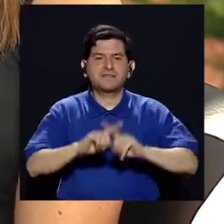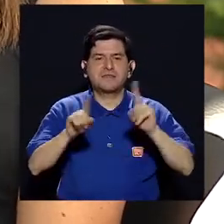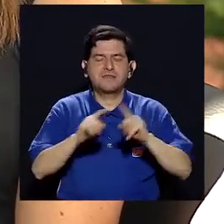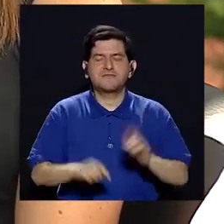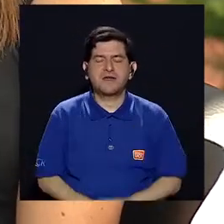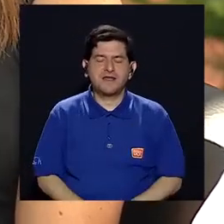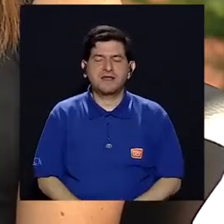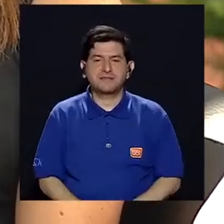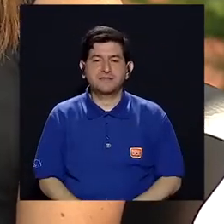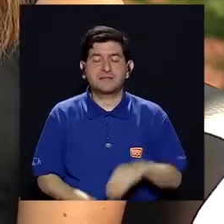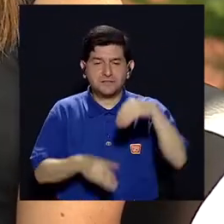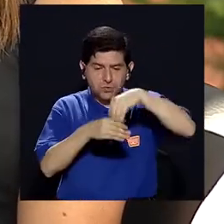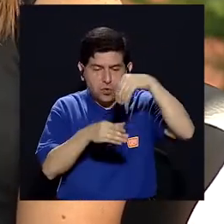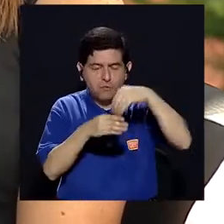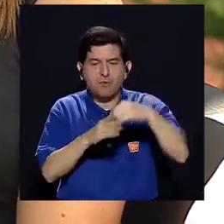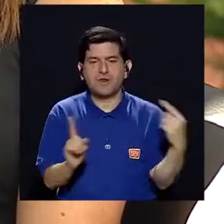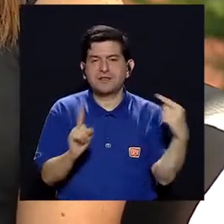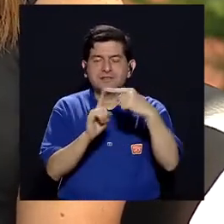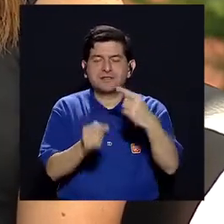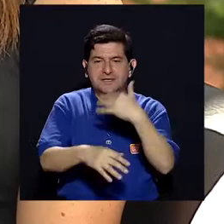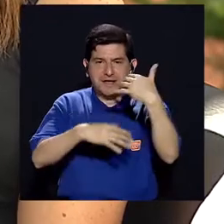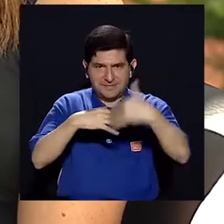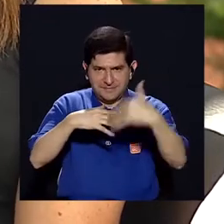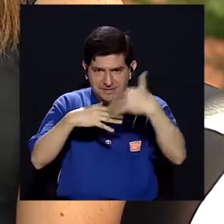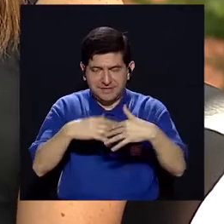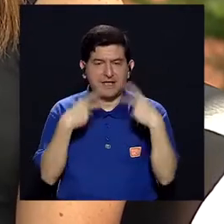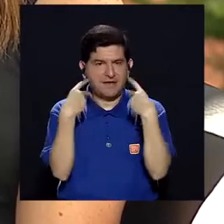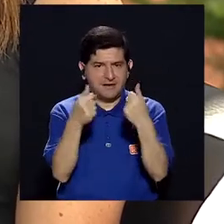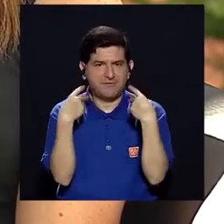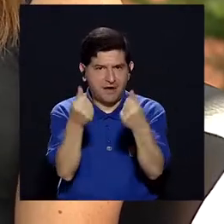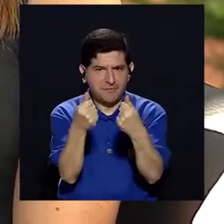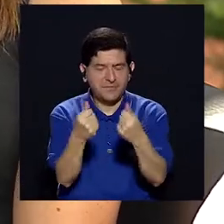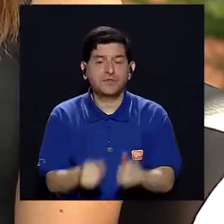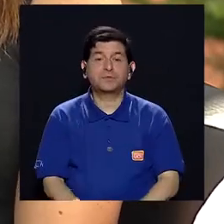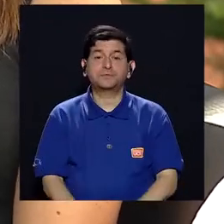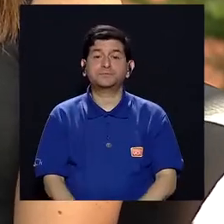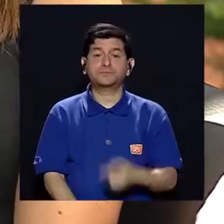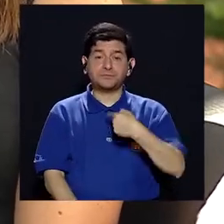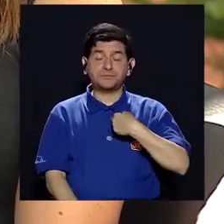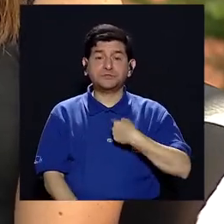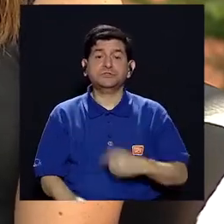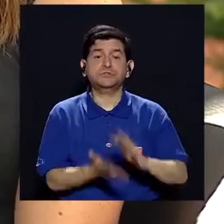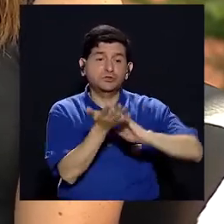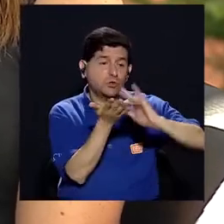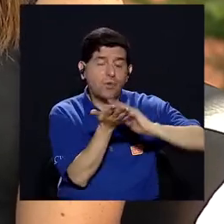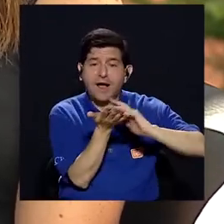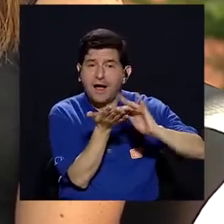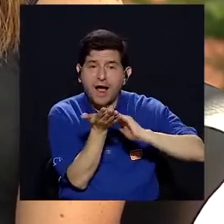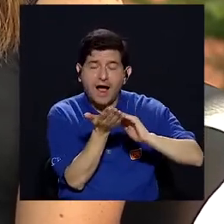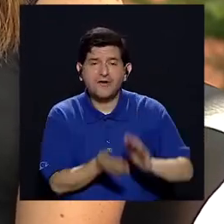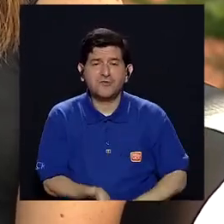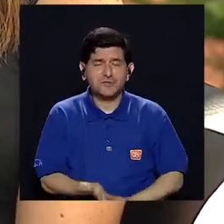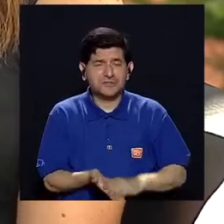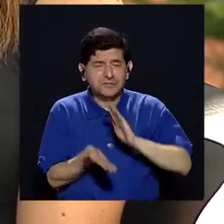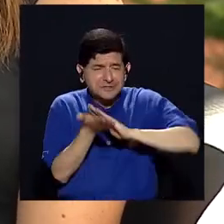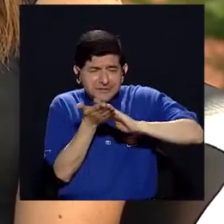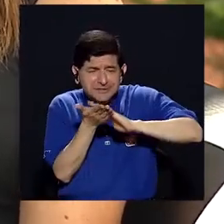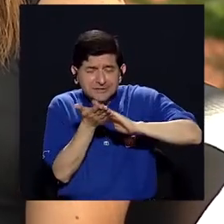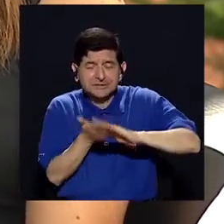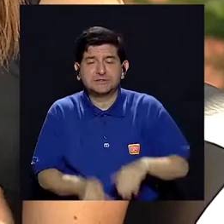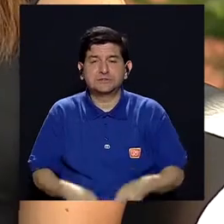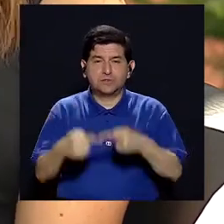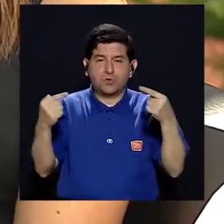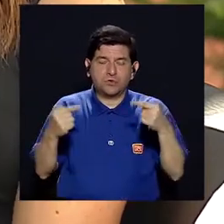glucosa, carbohidratos que lleguen rápido a la sangre, entonces también va a depender de eso. Igual, si yo por ejemplo el arroz, que el arroz es